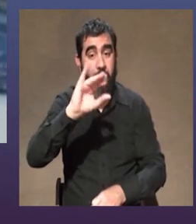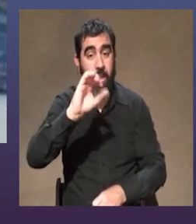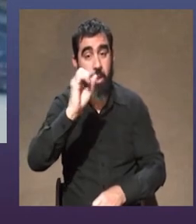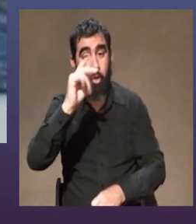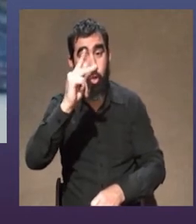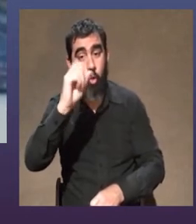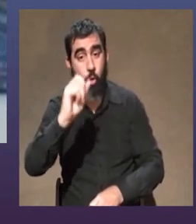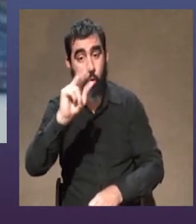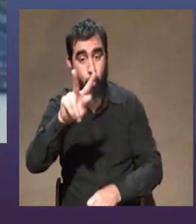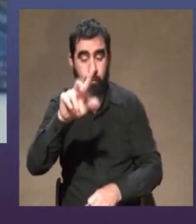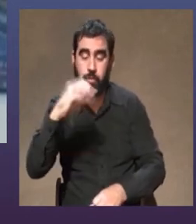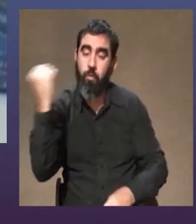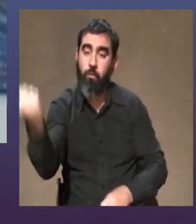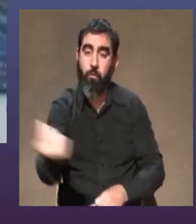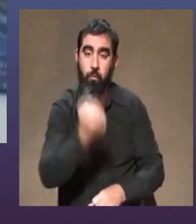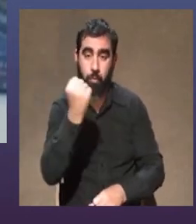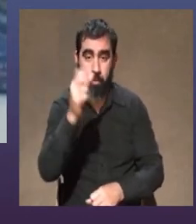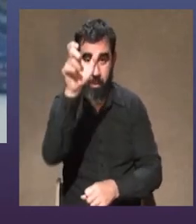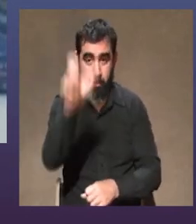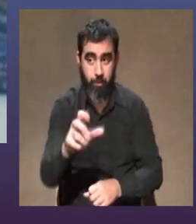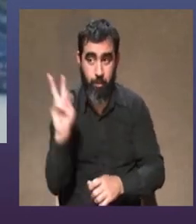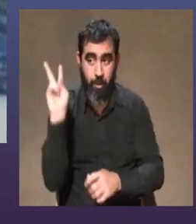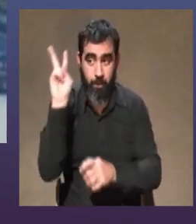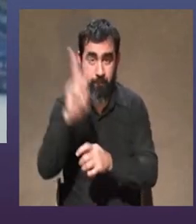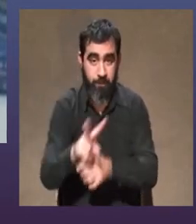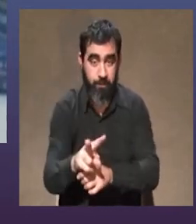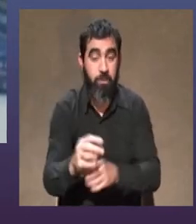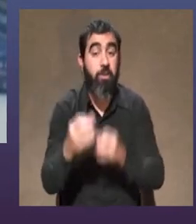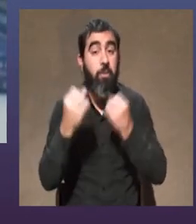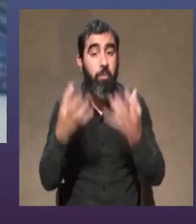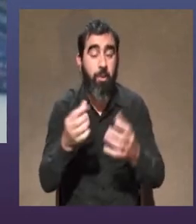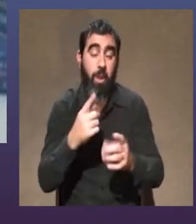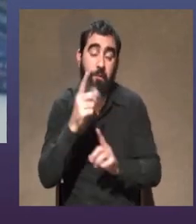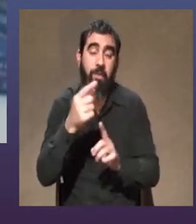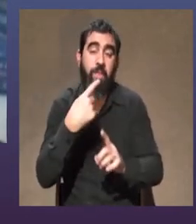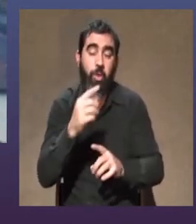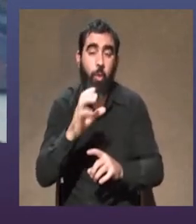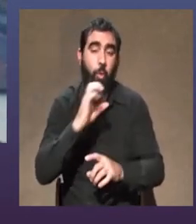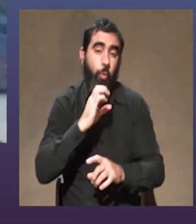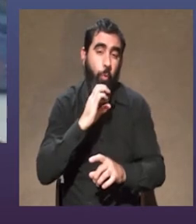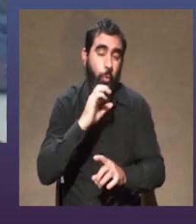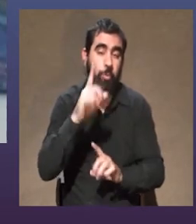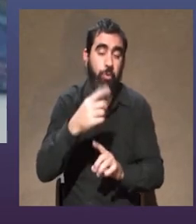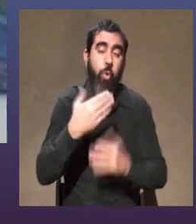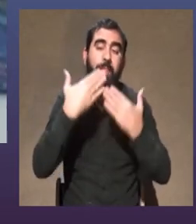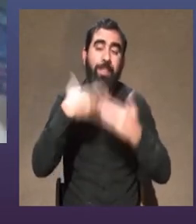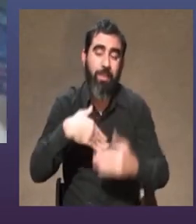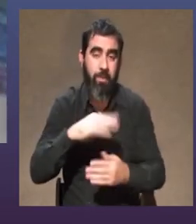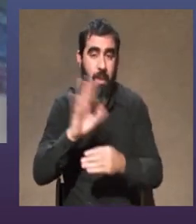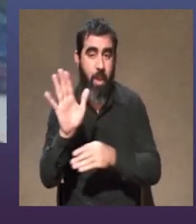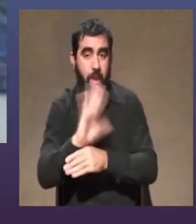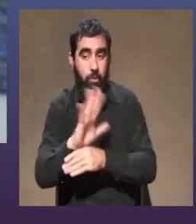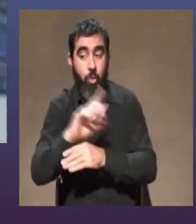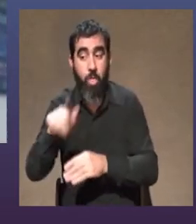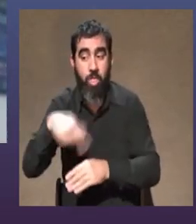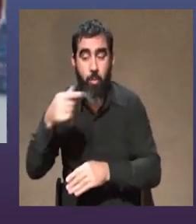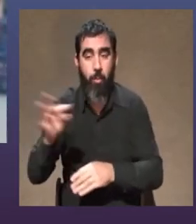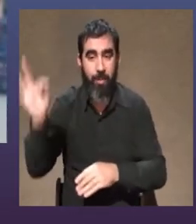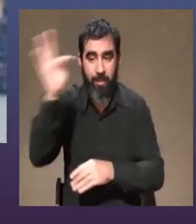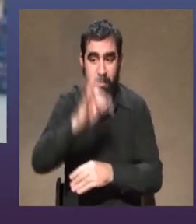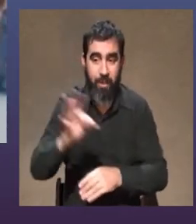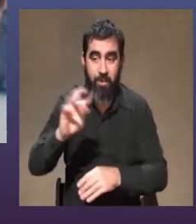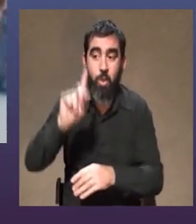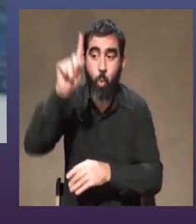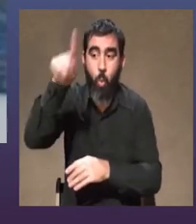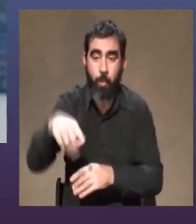determinante para mí porque yo siempre digo un poco en broma un poco en serio yo entendí lo que era actuar después de hacer un taller de un